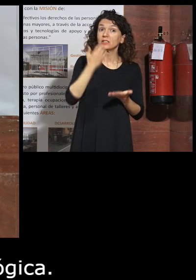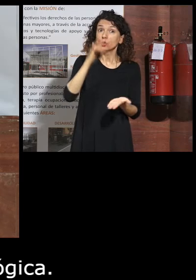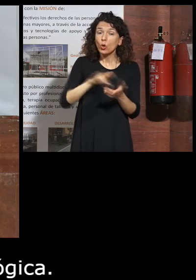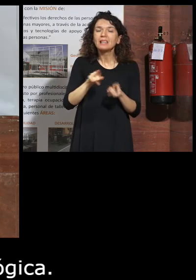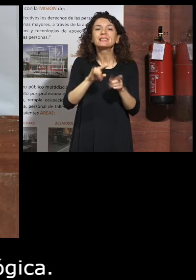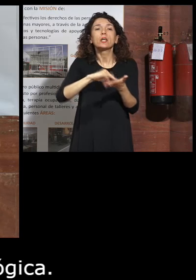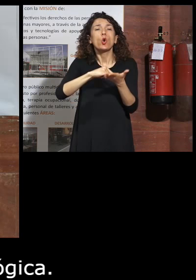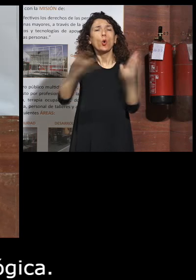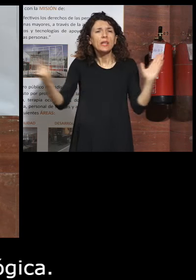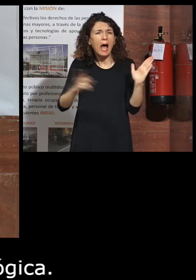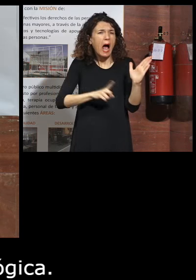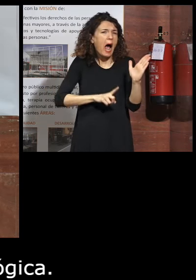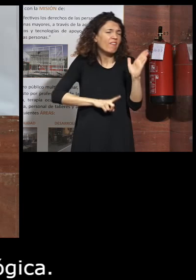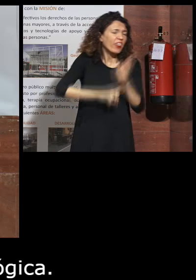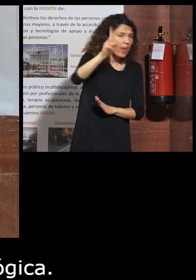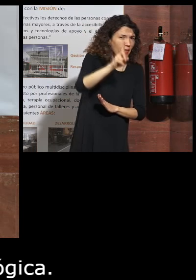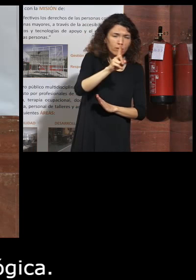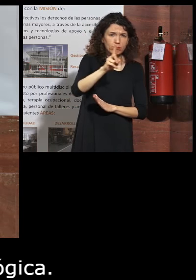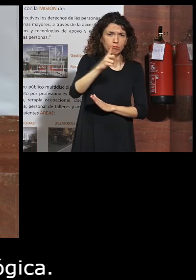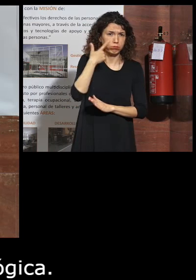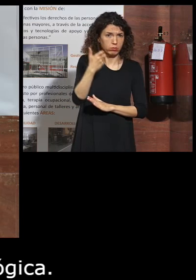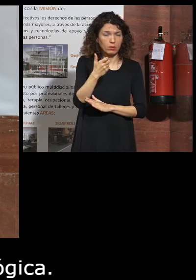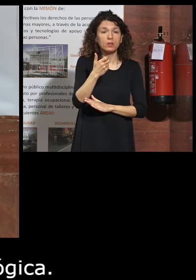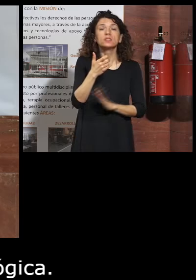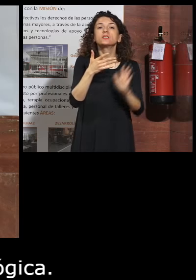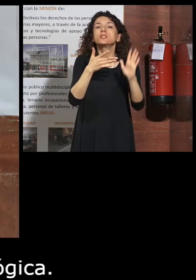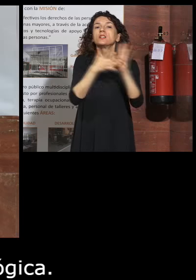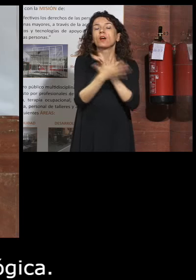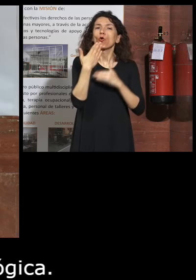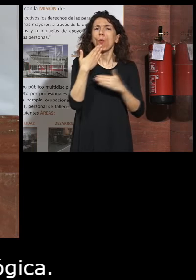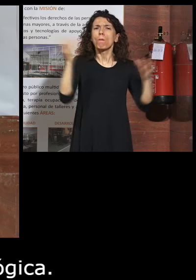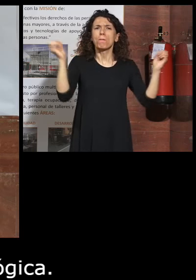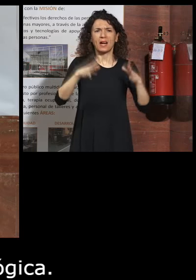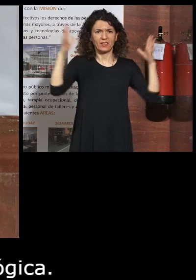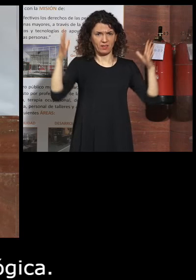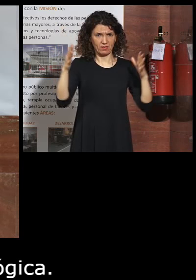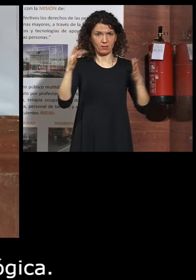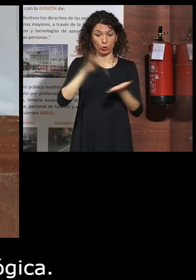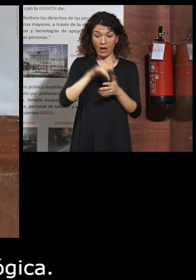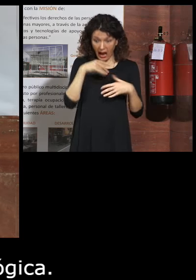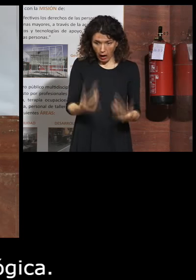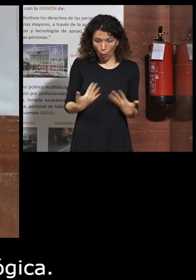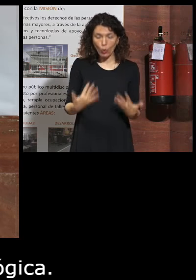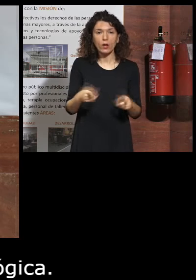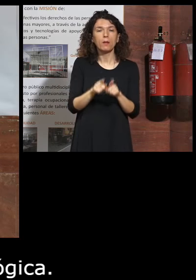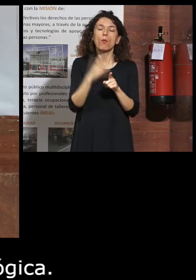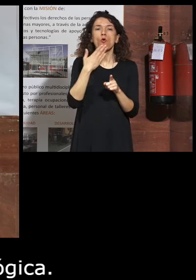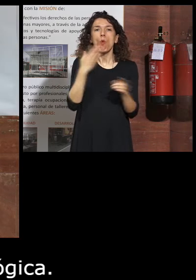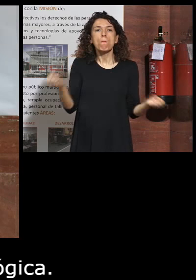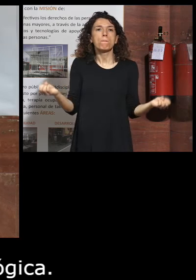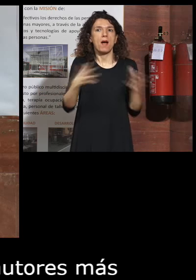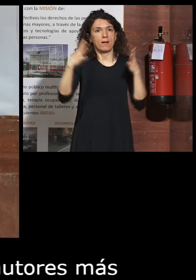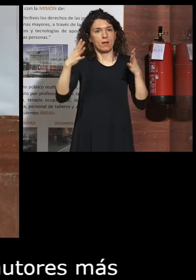es muy avanzada, es y no puede ser otra cosa que magia. Y estamos asistiendo a la magia